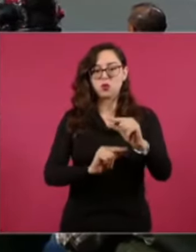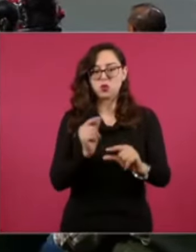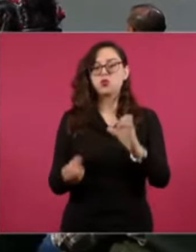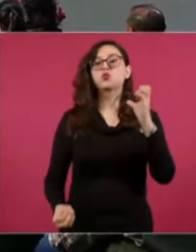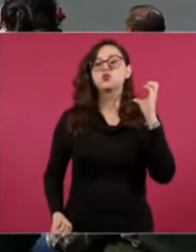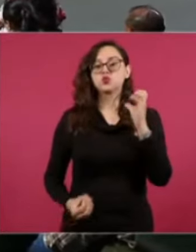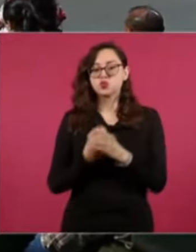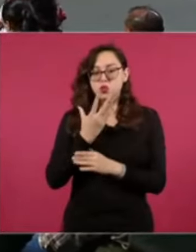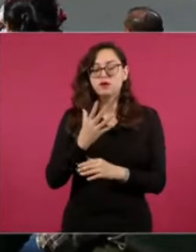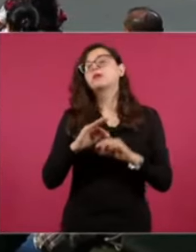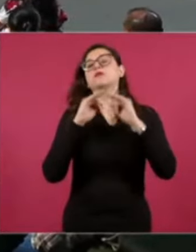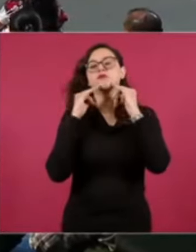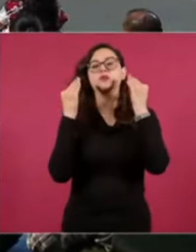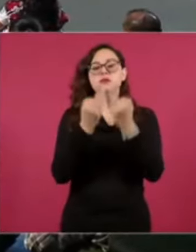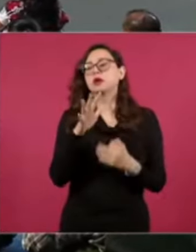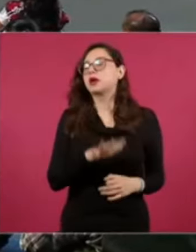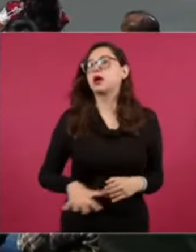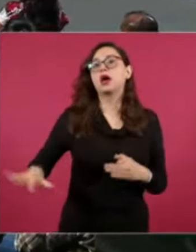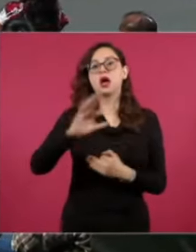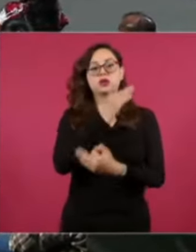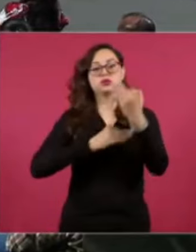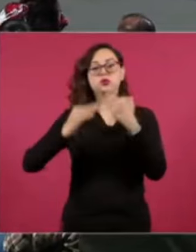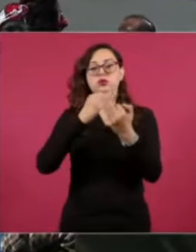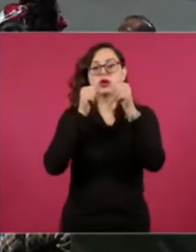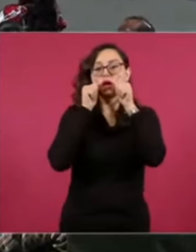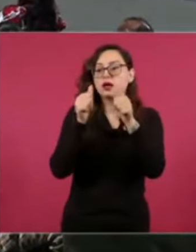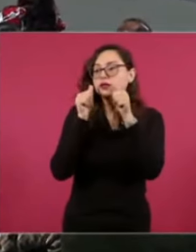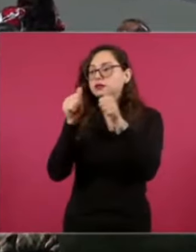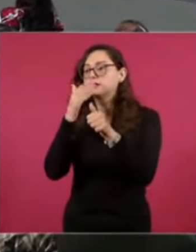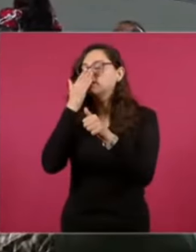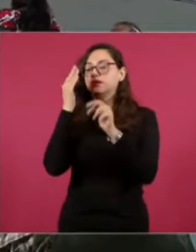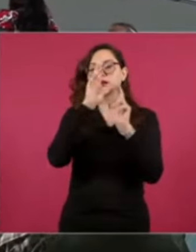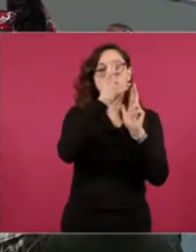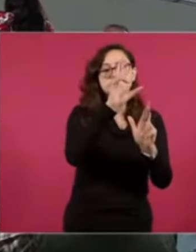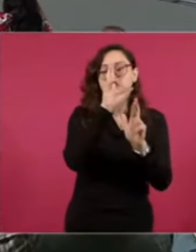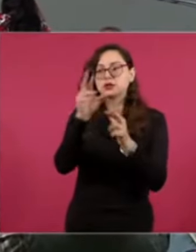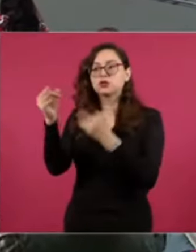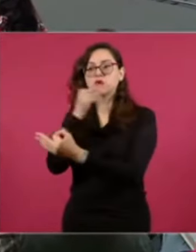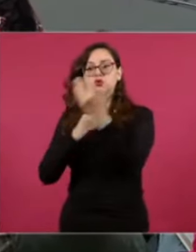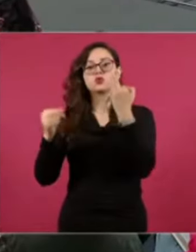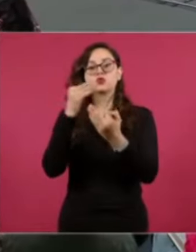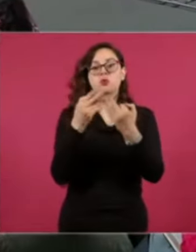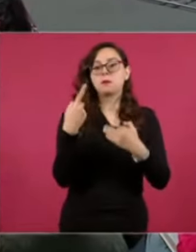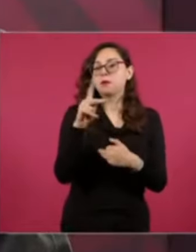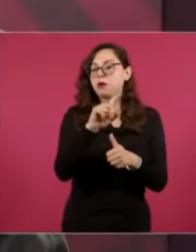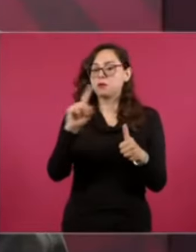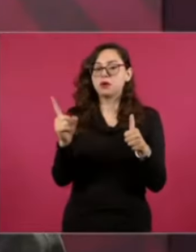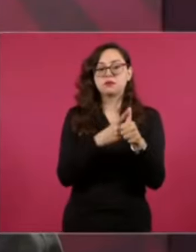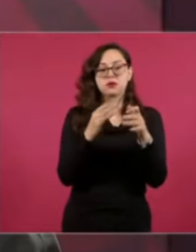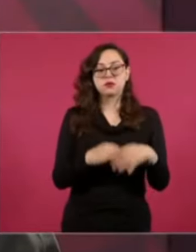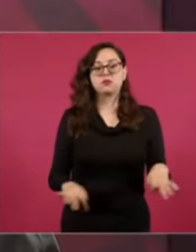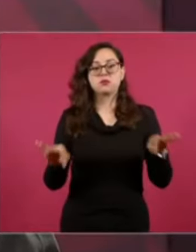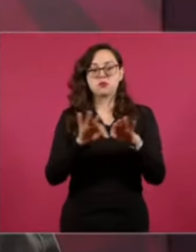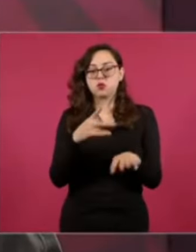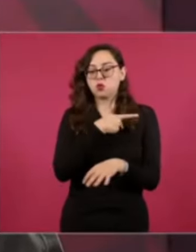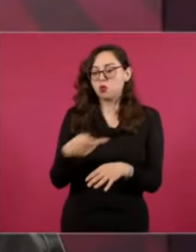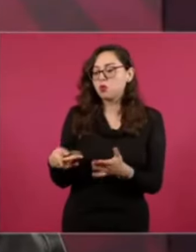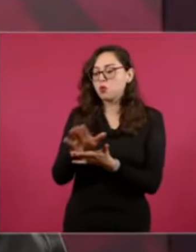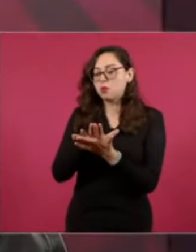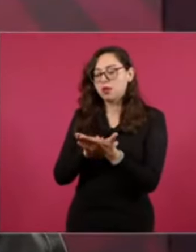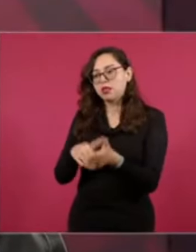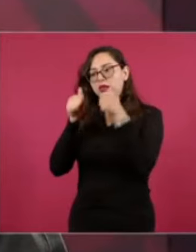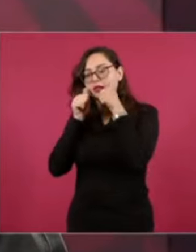Se atiende. A todos. Se respeta a todos. Se escucha a todos. Pero se le da preferencia. A la gente más humilde.